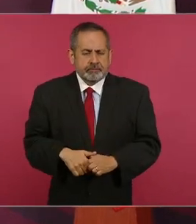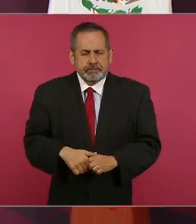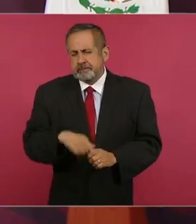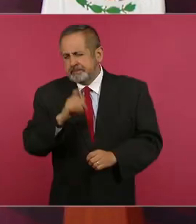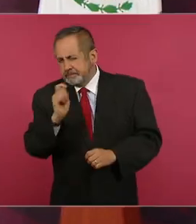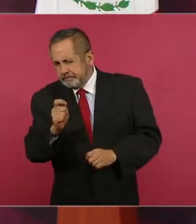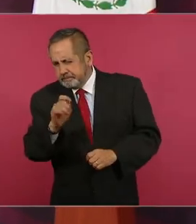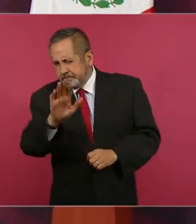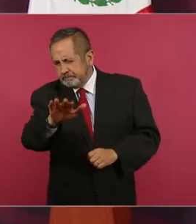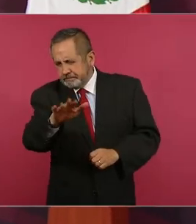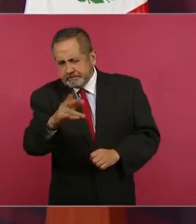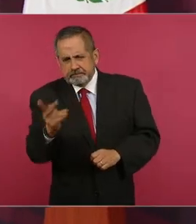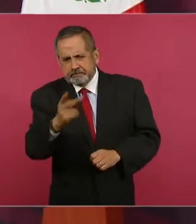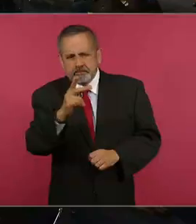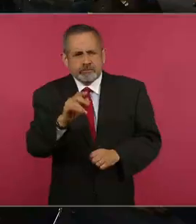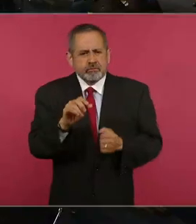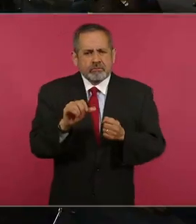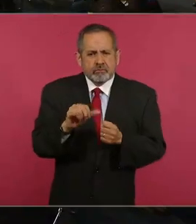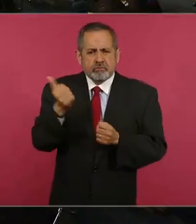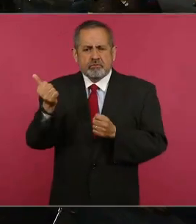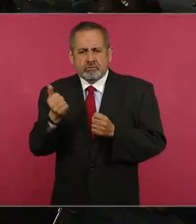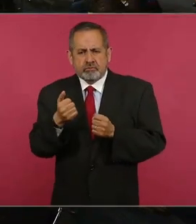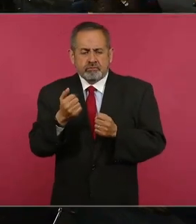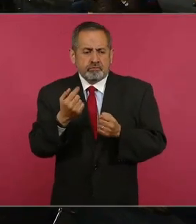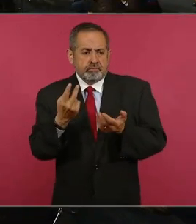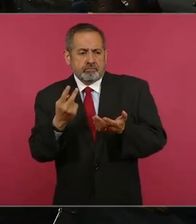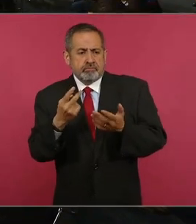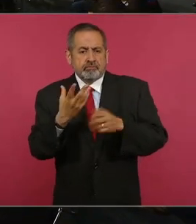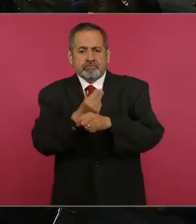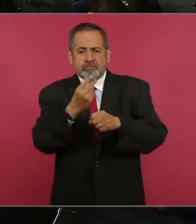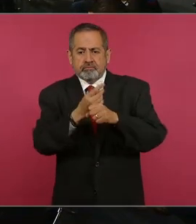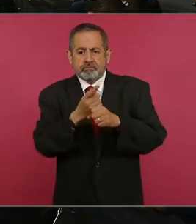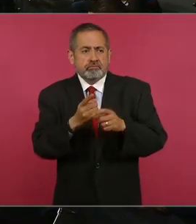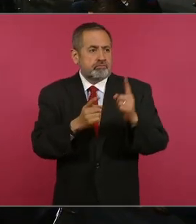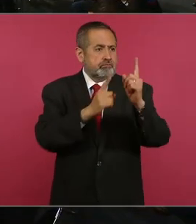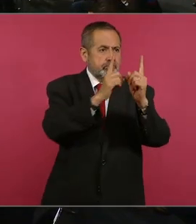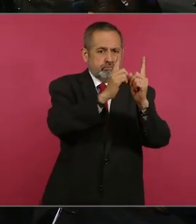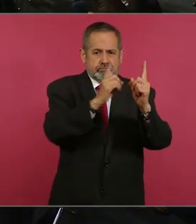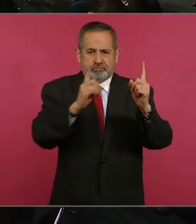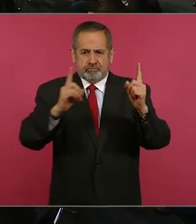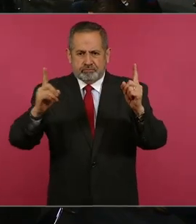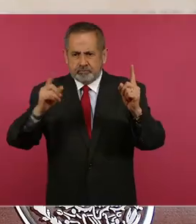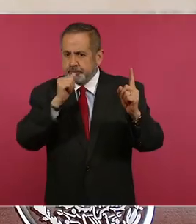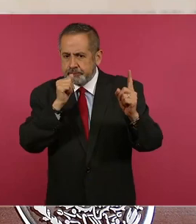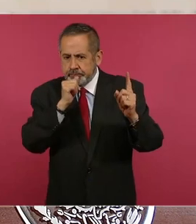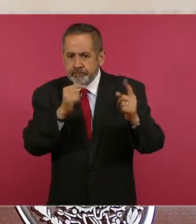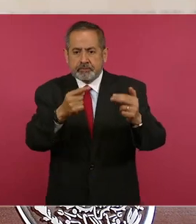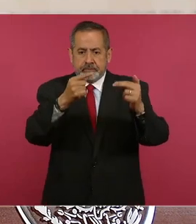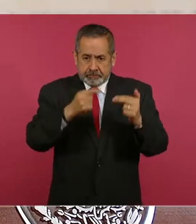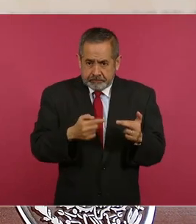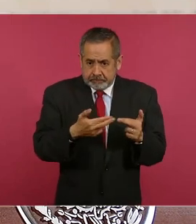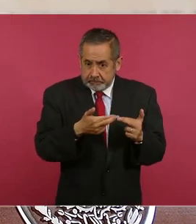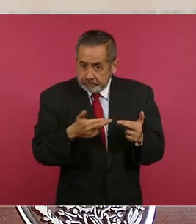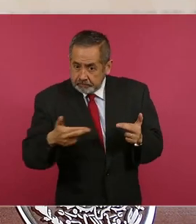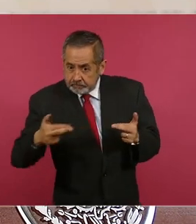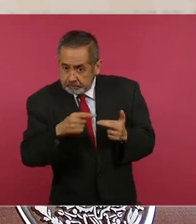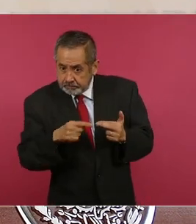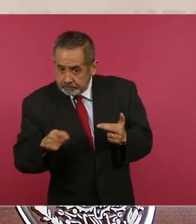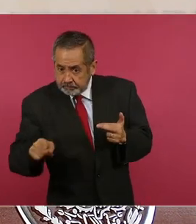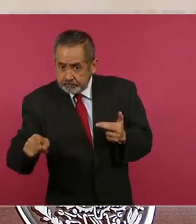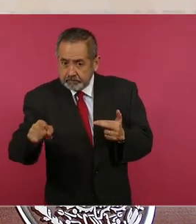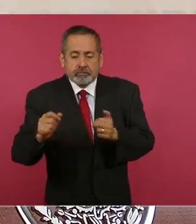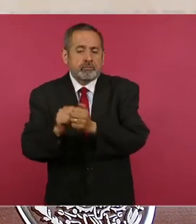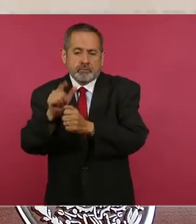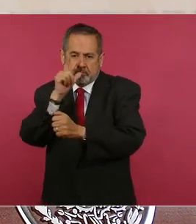medidas alternativas para tener el servicio eléctrico y dos semanas para